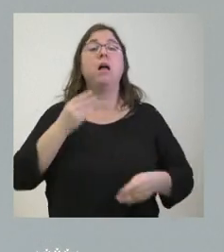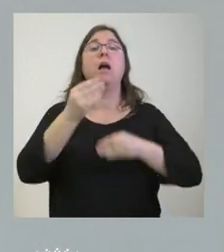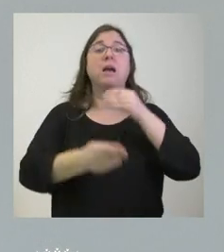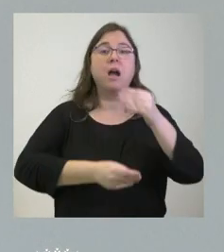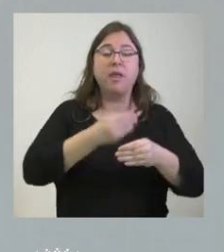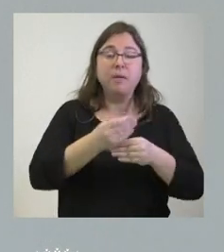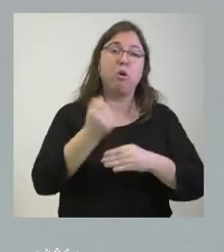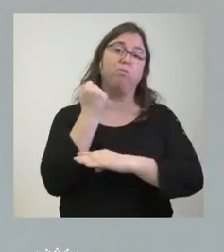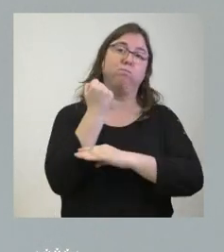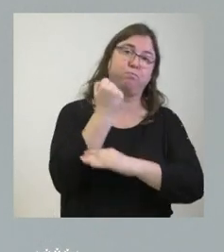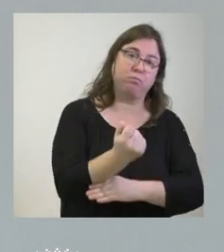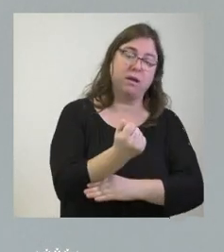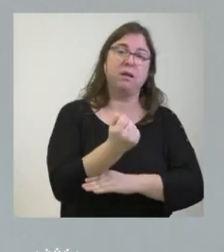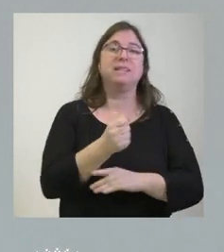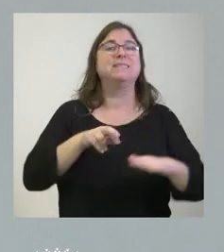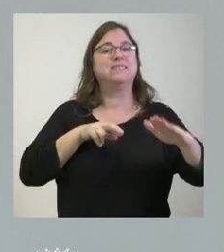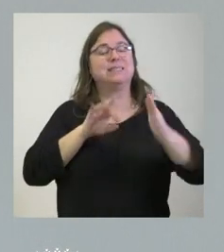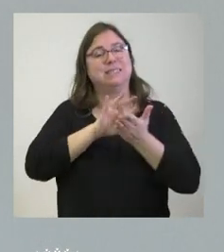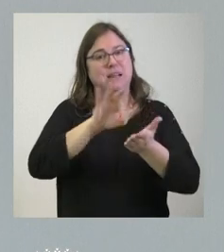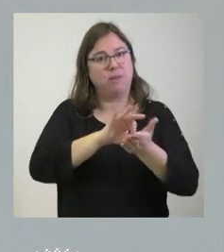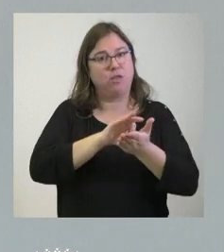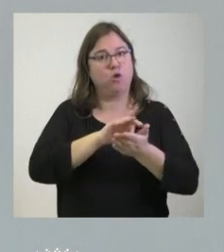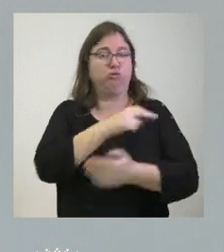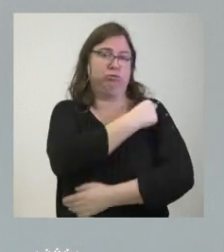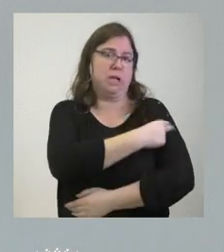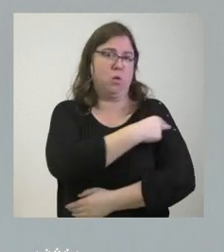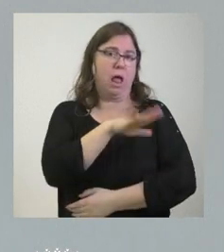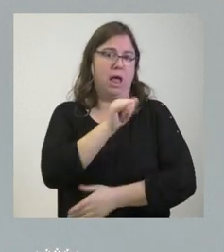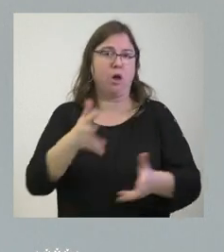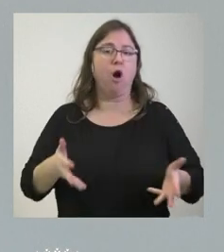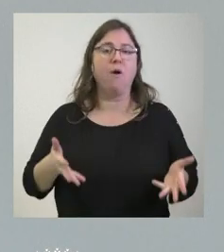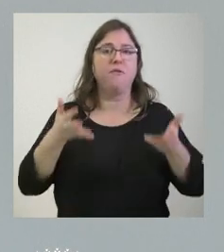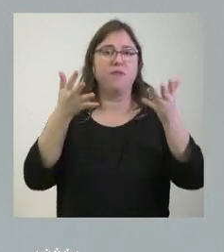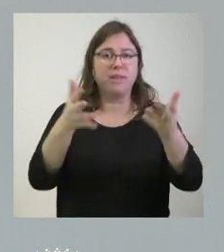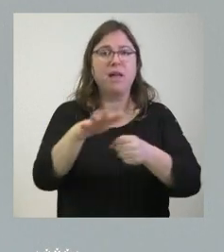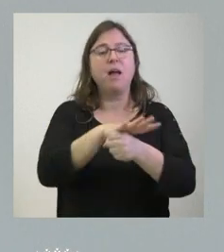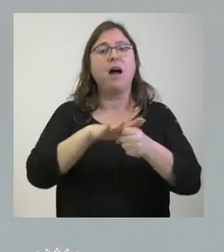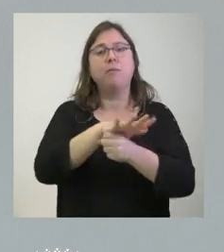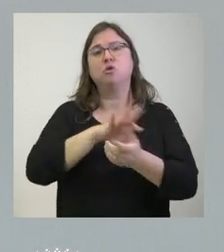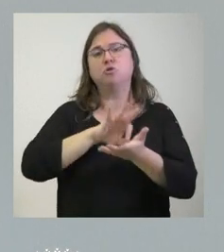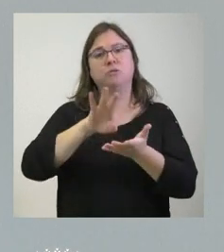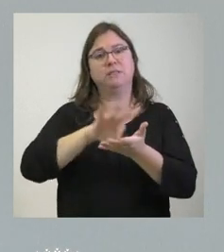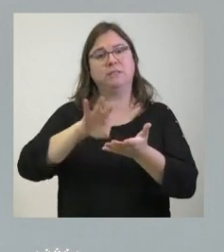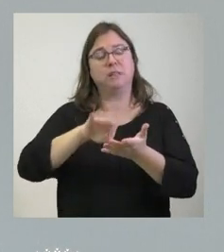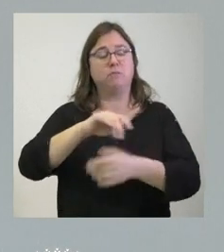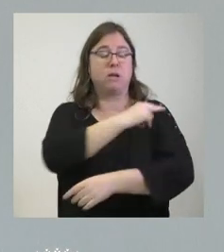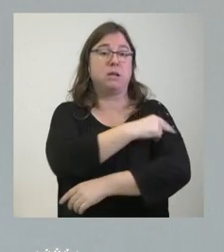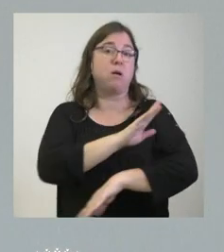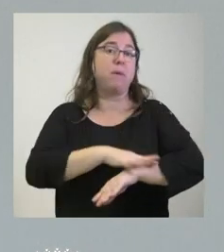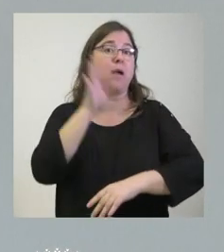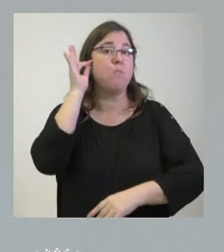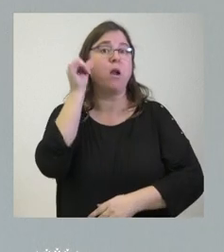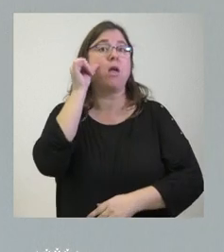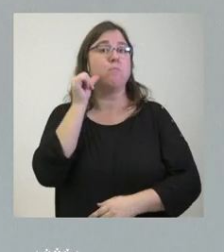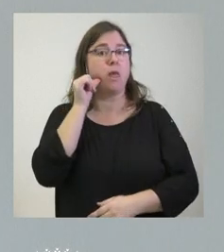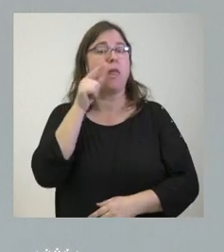es reforzar las prestaciones sanitarias que ofrecemos en el ámbito del sistema sanitario a las mujeres embarazadas que eso sí